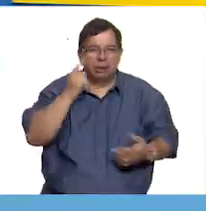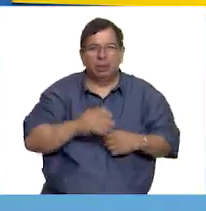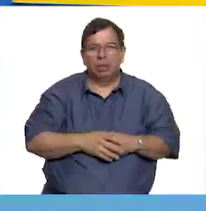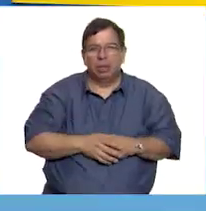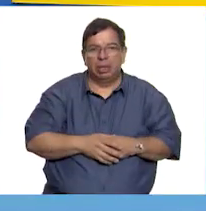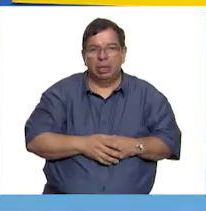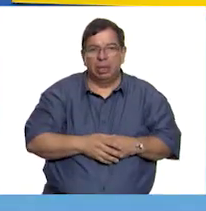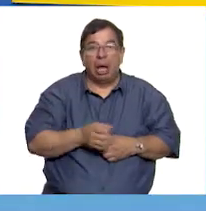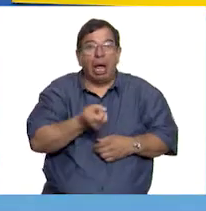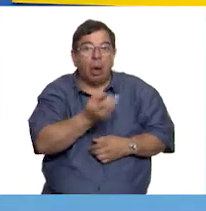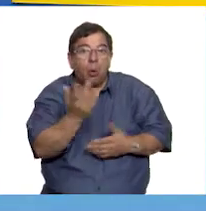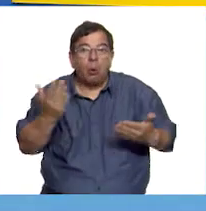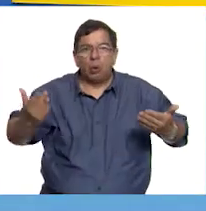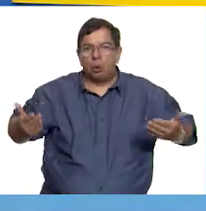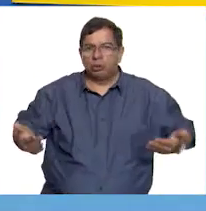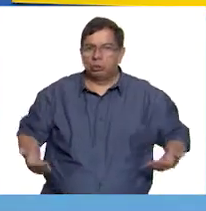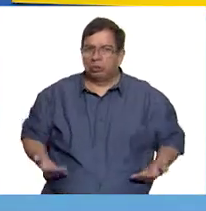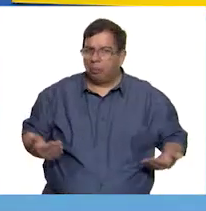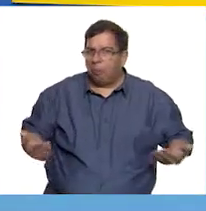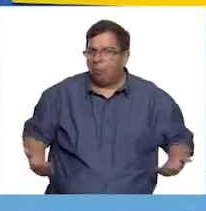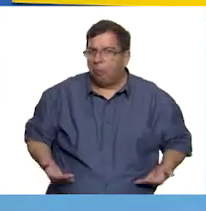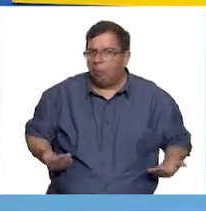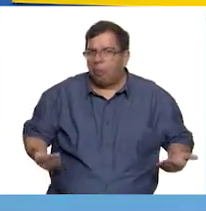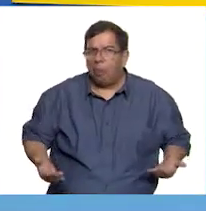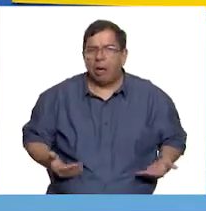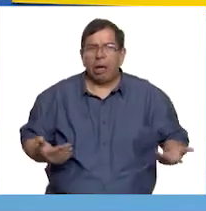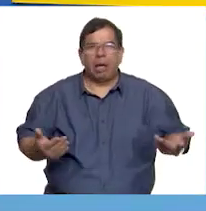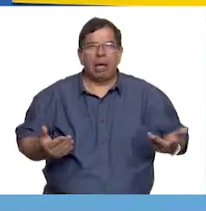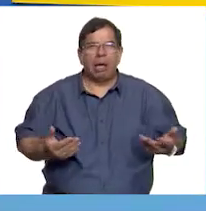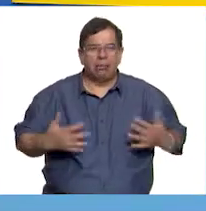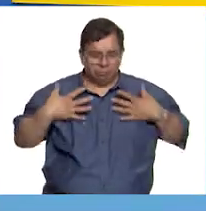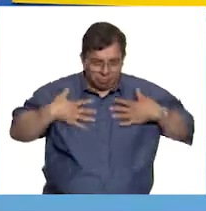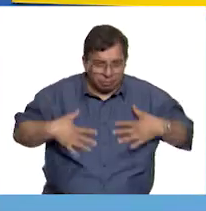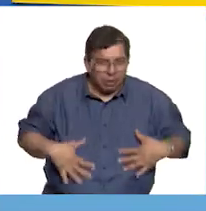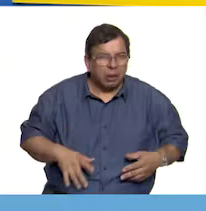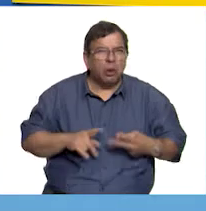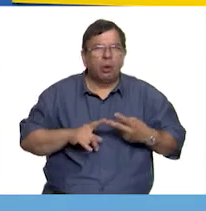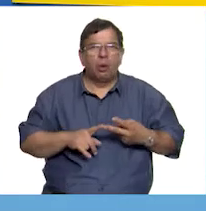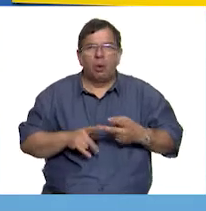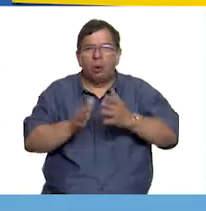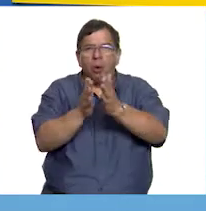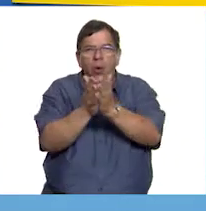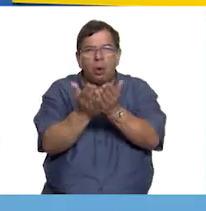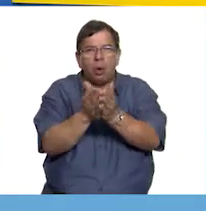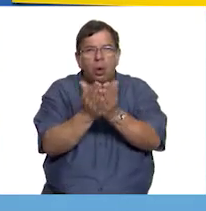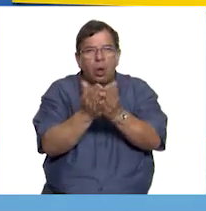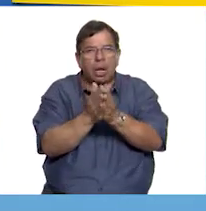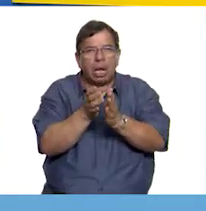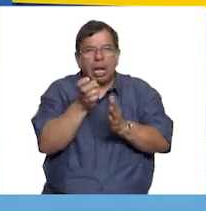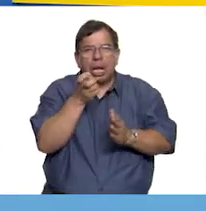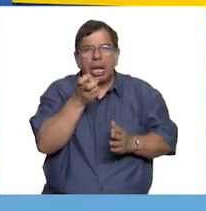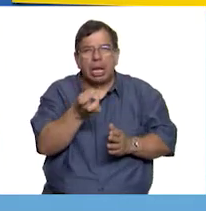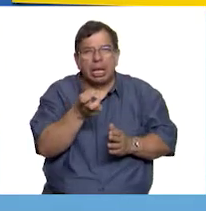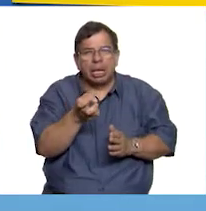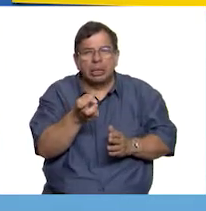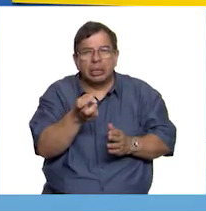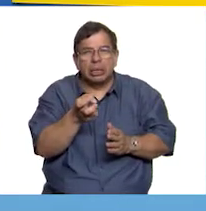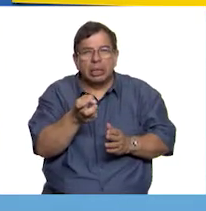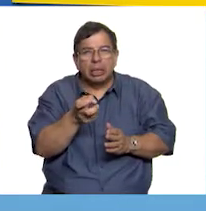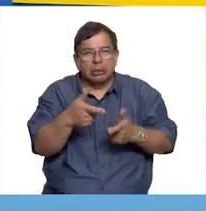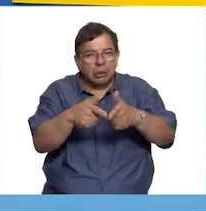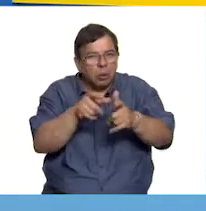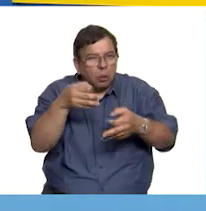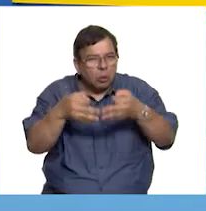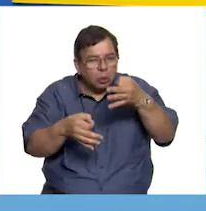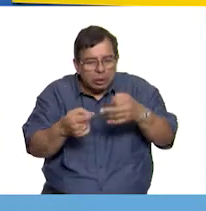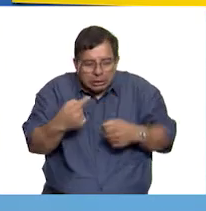ciertos bailes, las formas en que la gente se vestía y hasta los libros eran cosas a las que la Inquisición